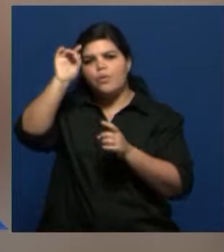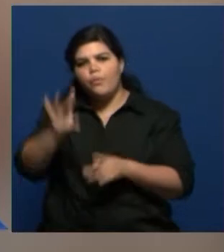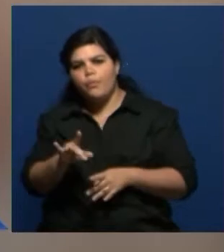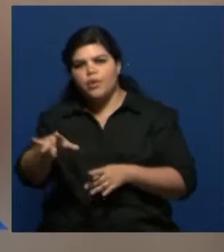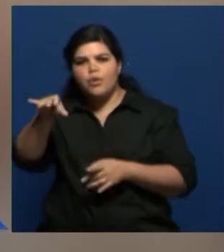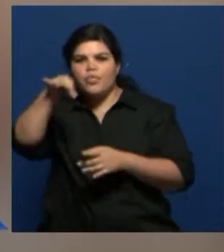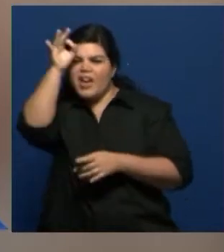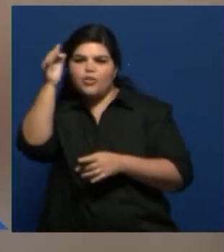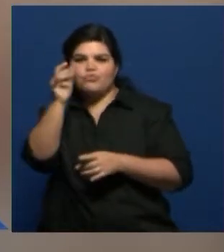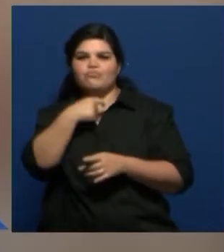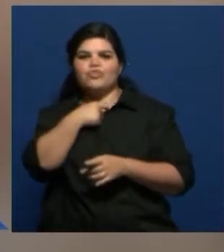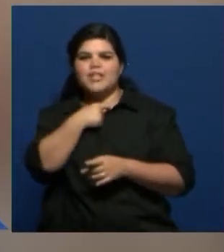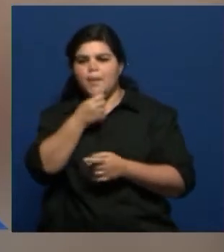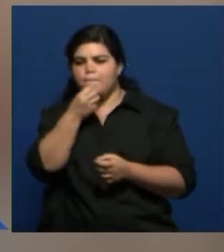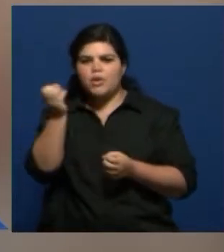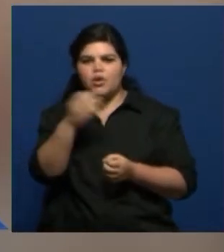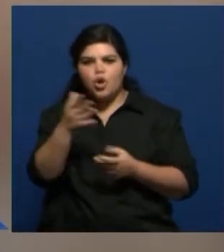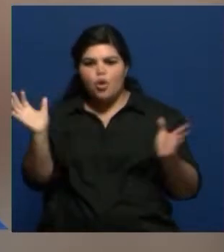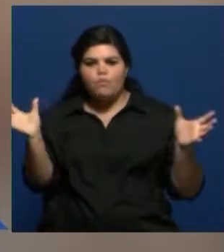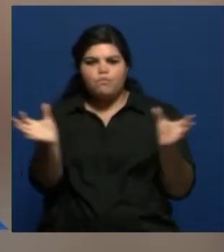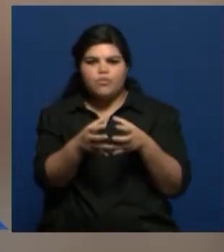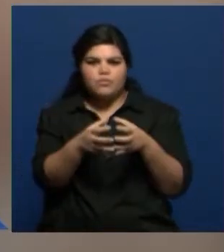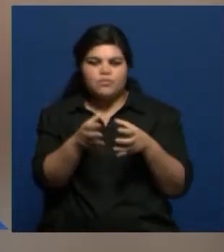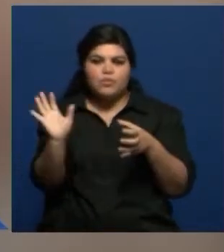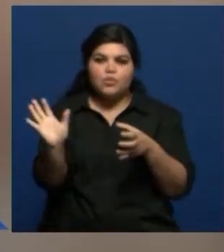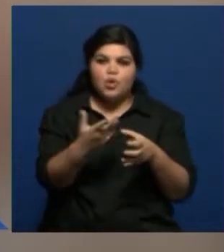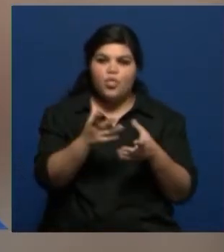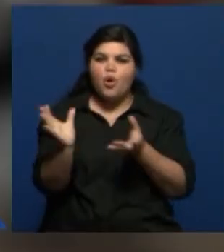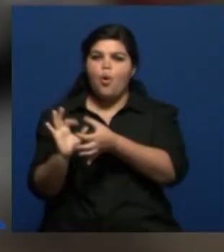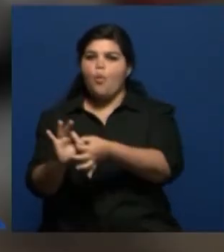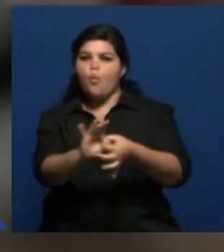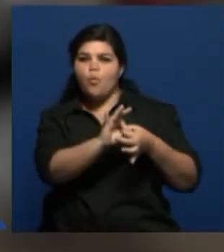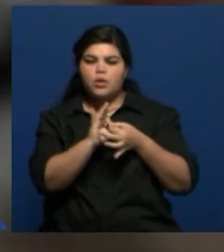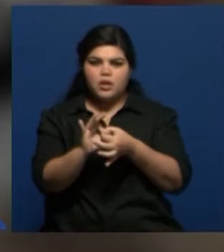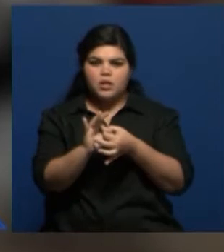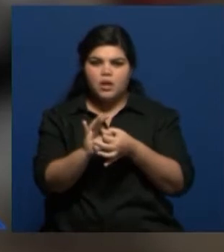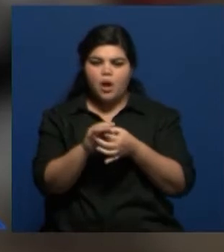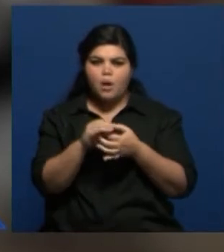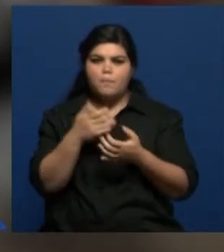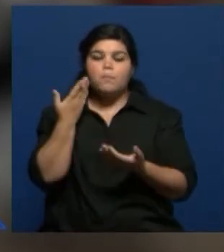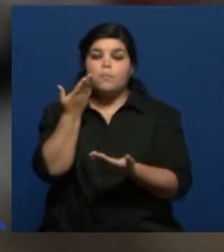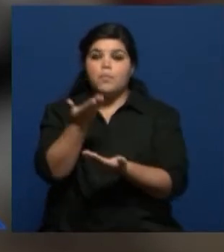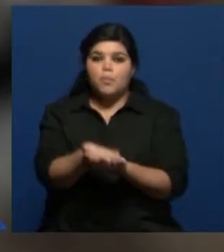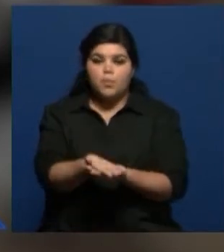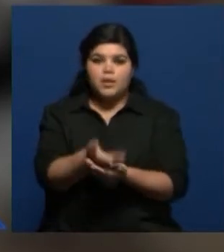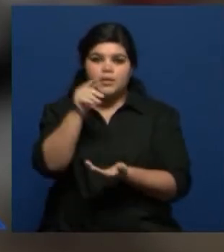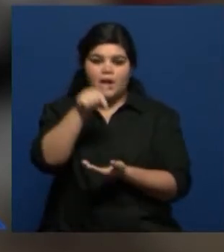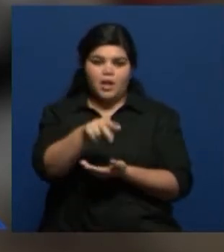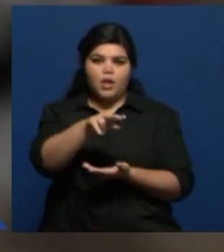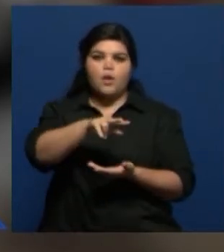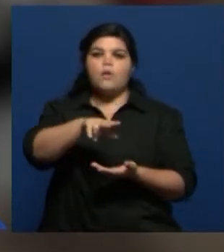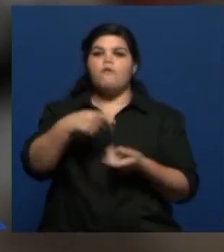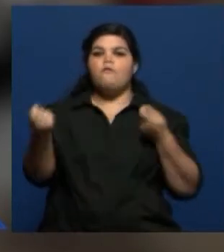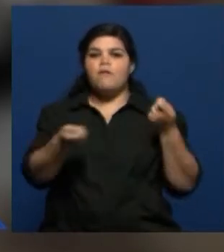Y armé este ciclo que busca unir, que las propuestas tengan bailarines,